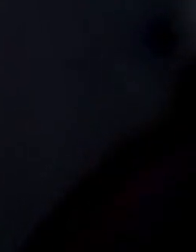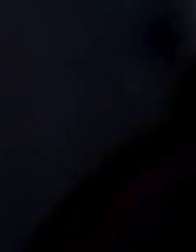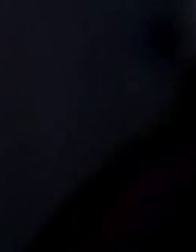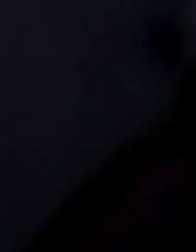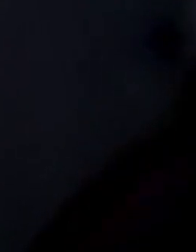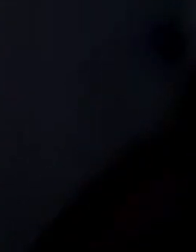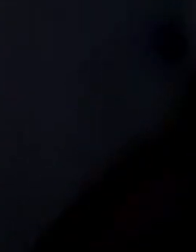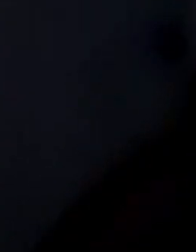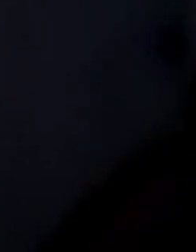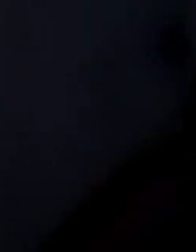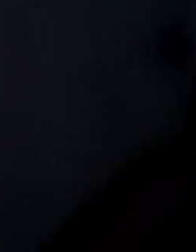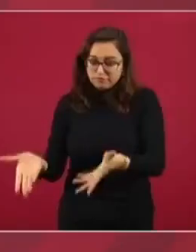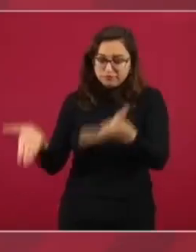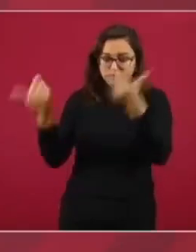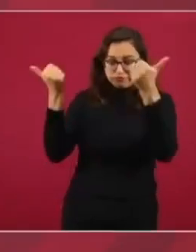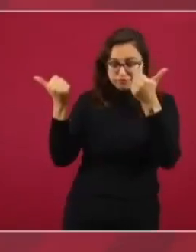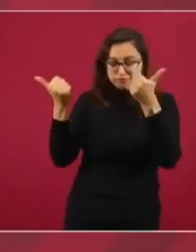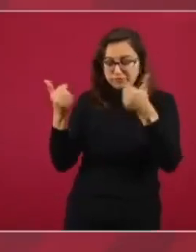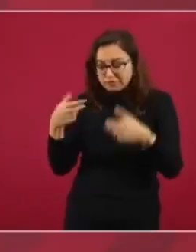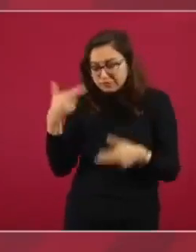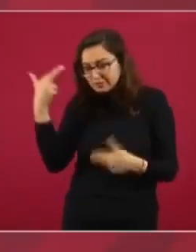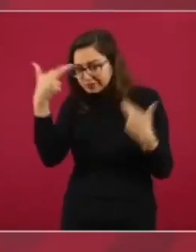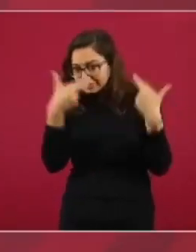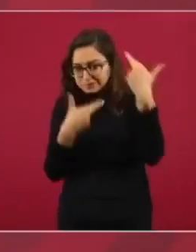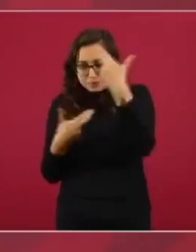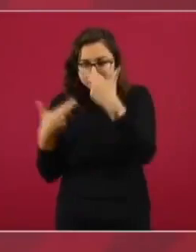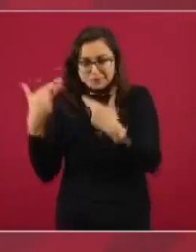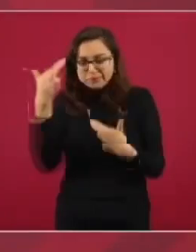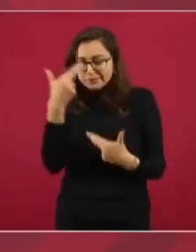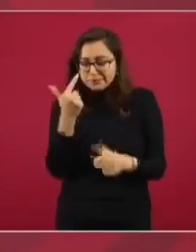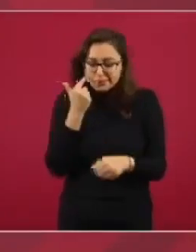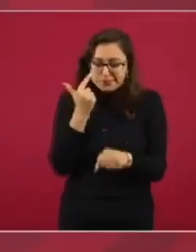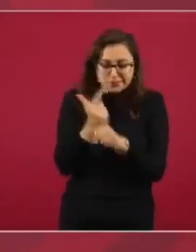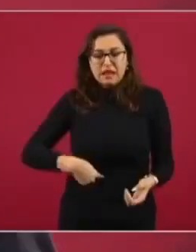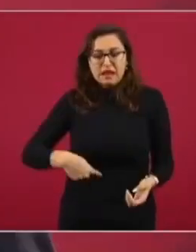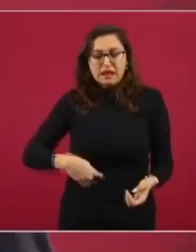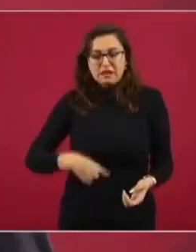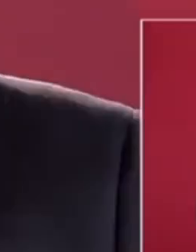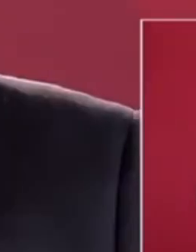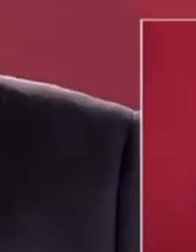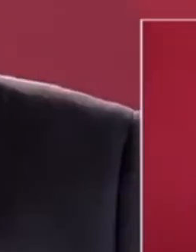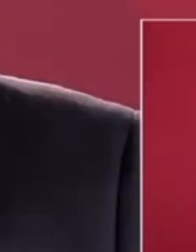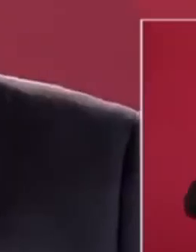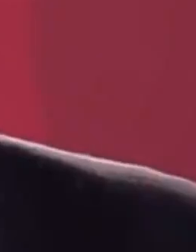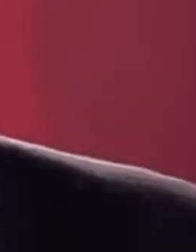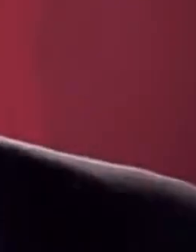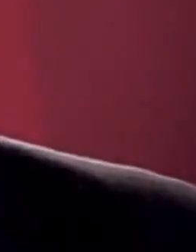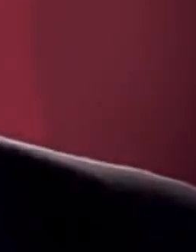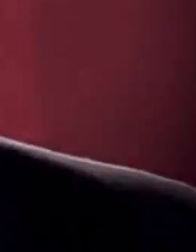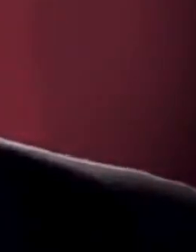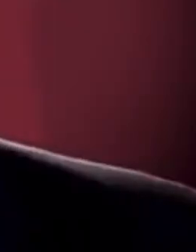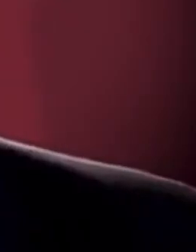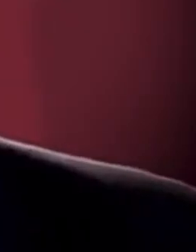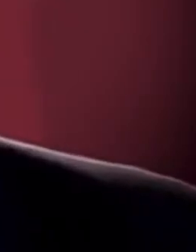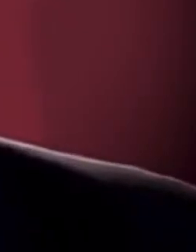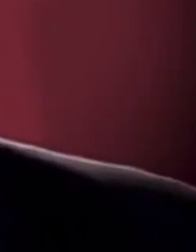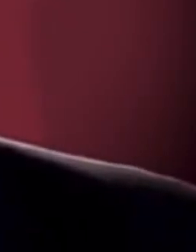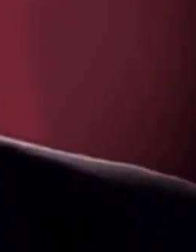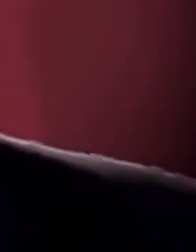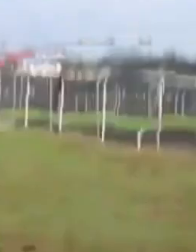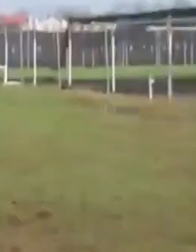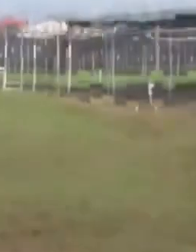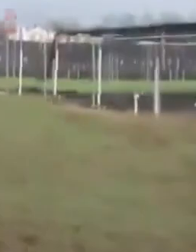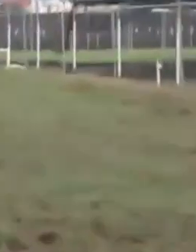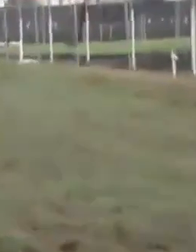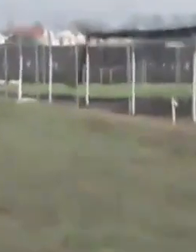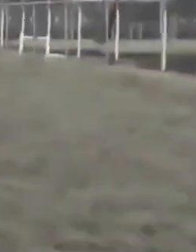Humanos, el subsecretario de Derechos Humanos, Población y Migración, Alejandro Encinas, narró con toda su